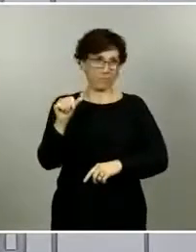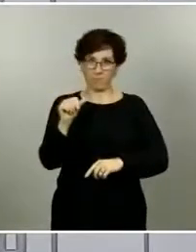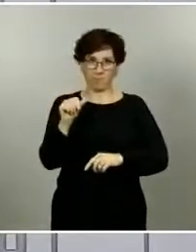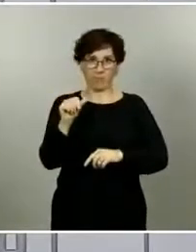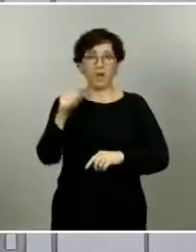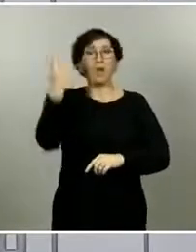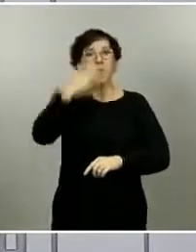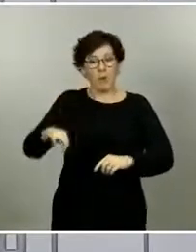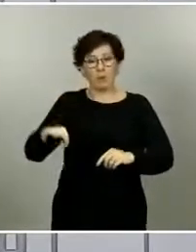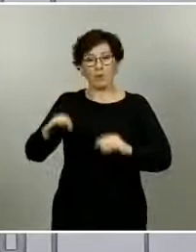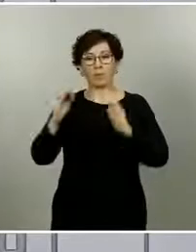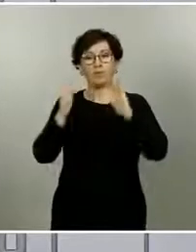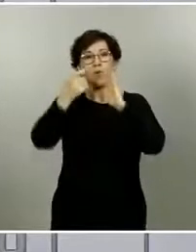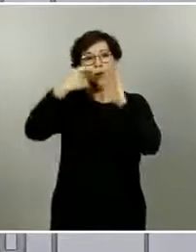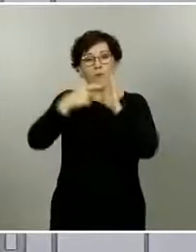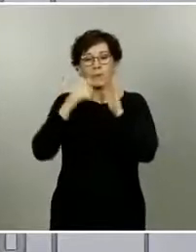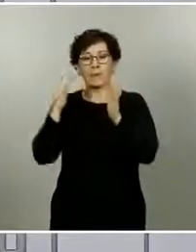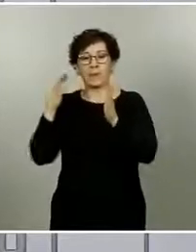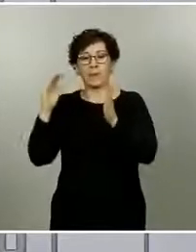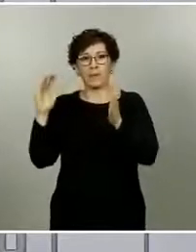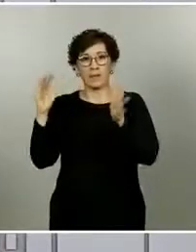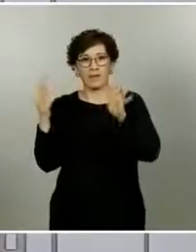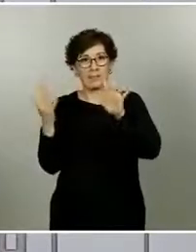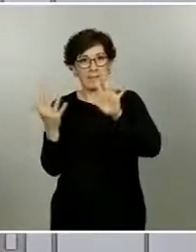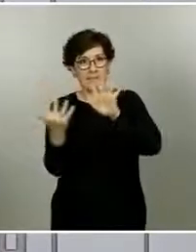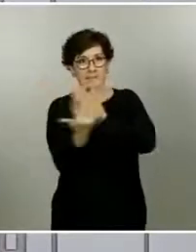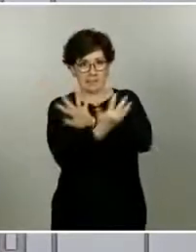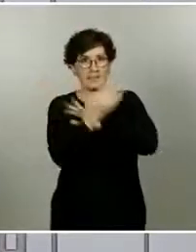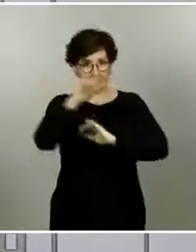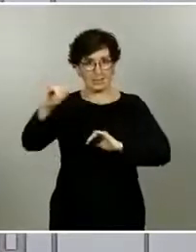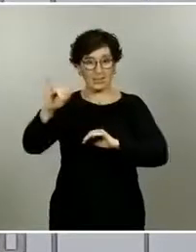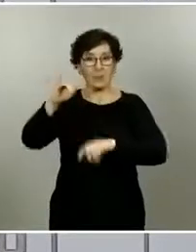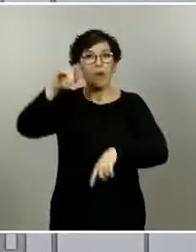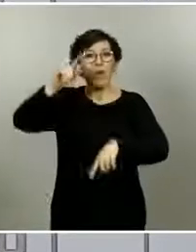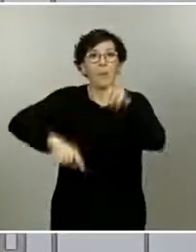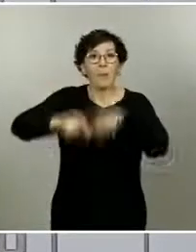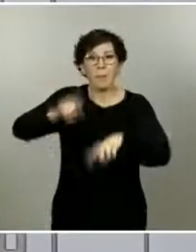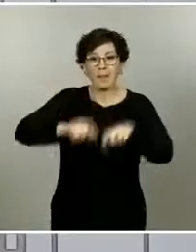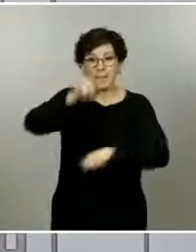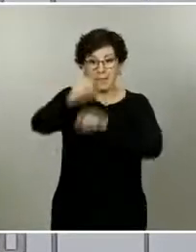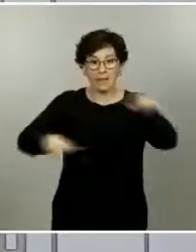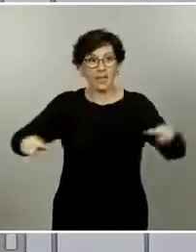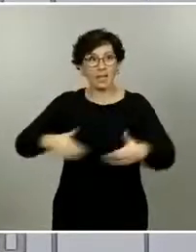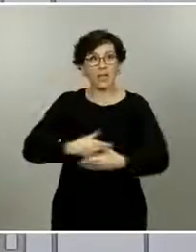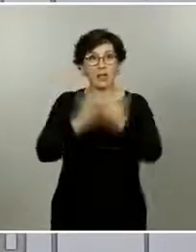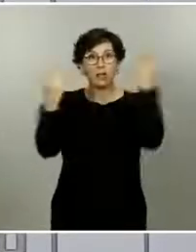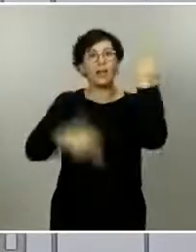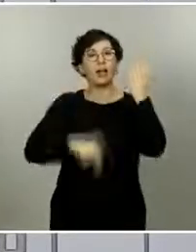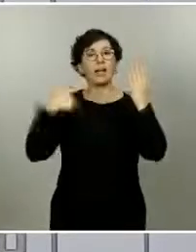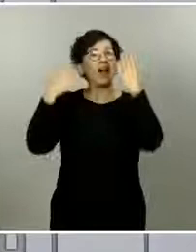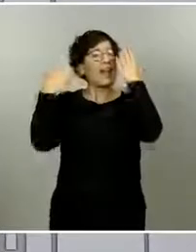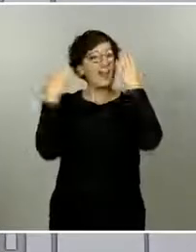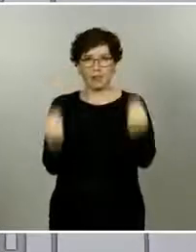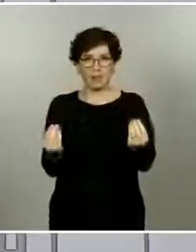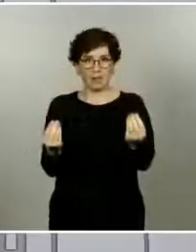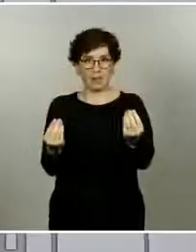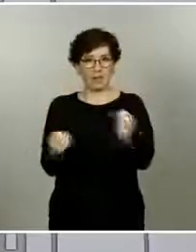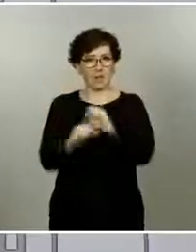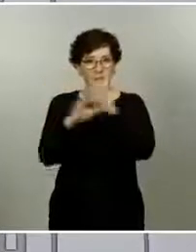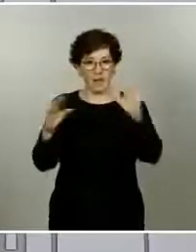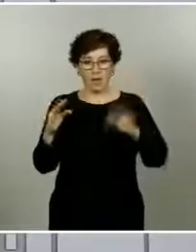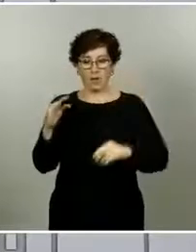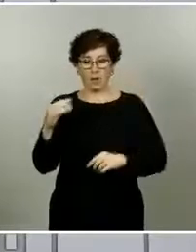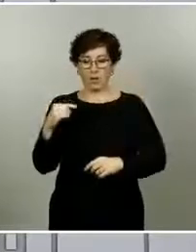desescalar, pero vamos a ir pudiendo desescalar en la medida en que toda la población entiende cómo pueden ellos